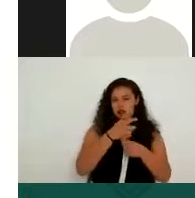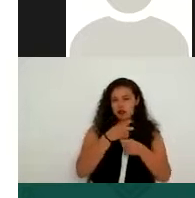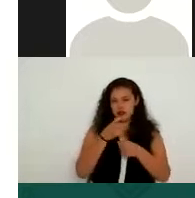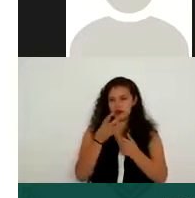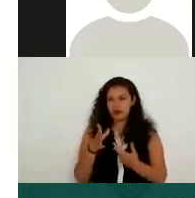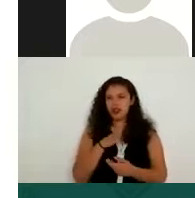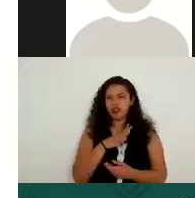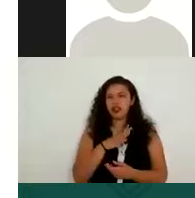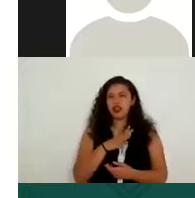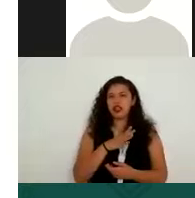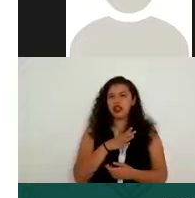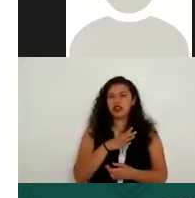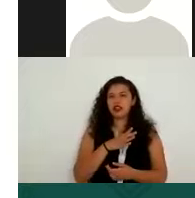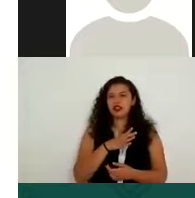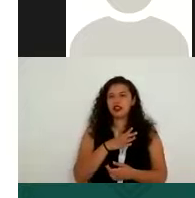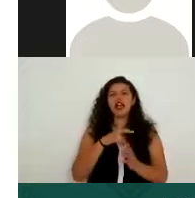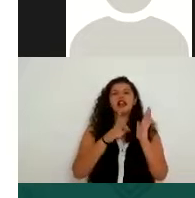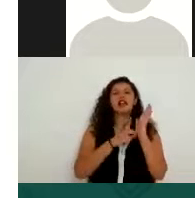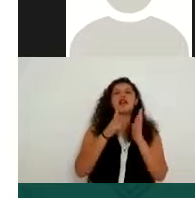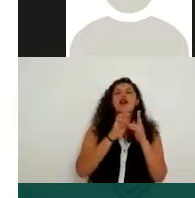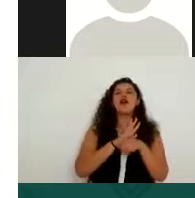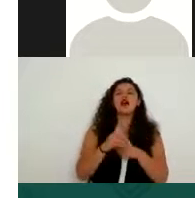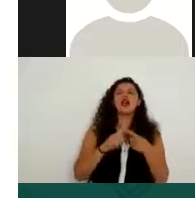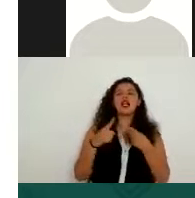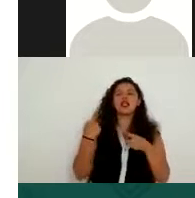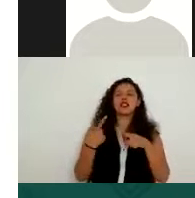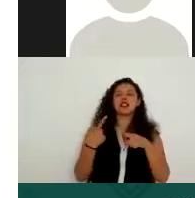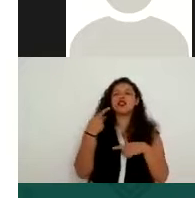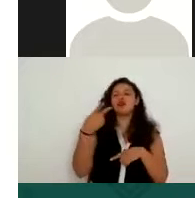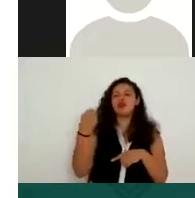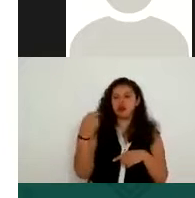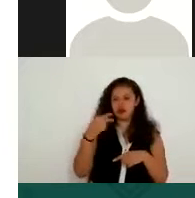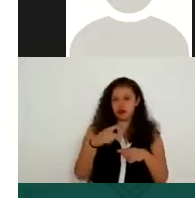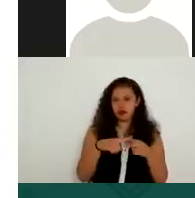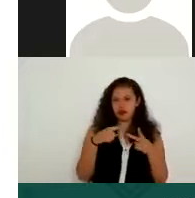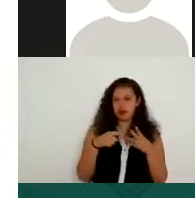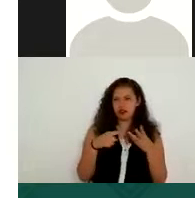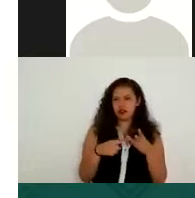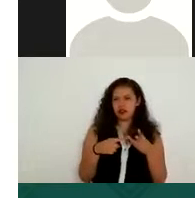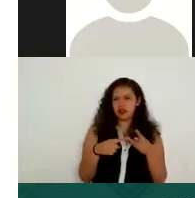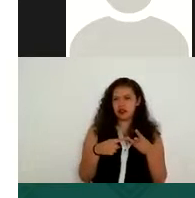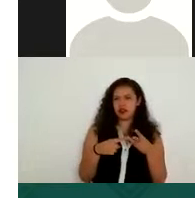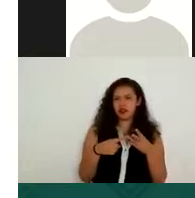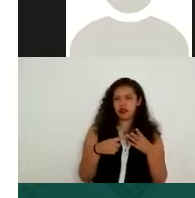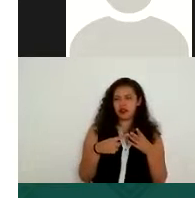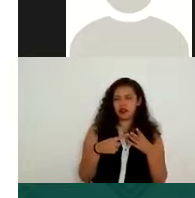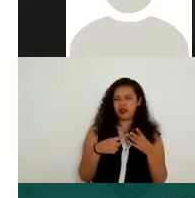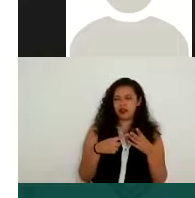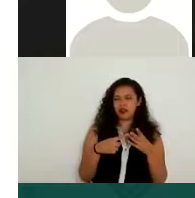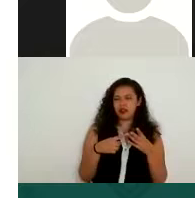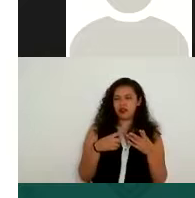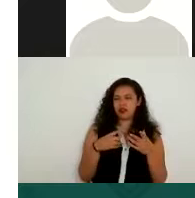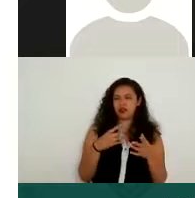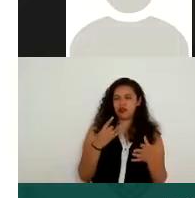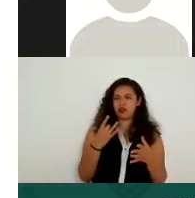¿a qué departamento va? ¿con quién va? ¿cómo se llama? Esto nada más lo hacen con el fin de poder conocer quién está dentro de